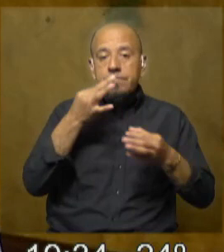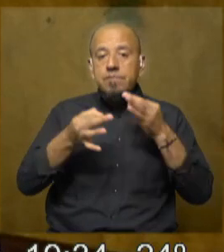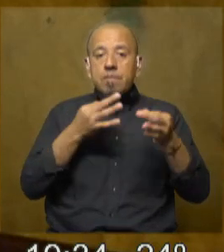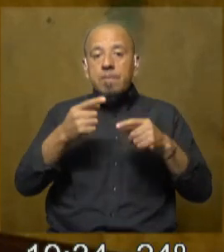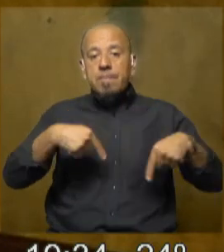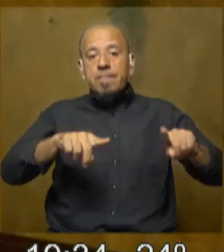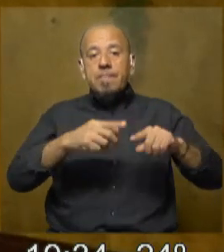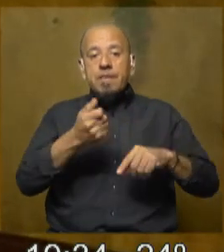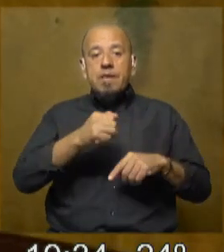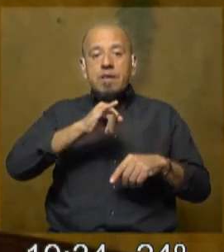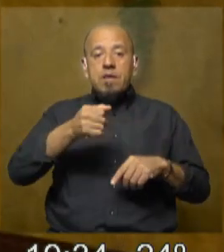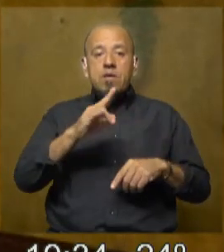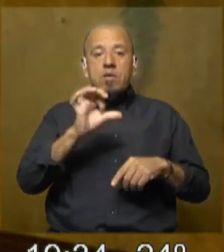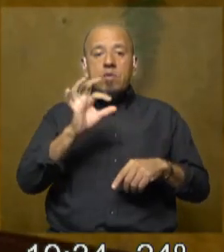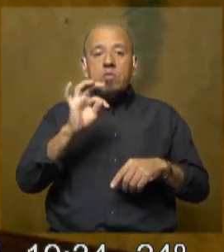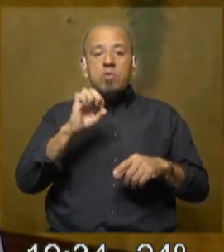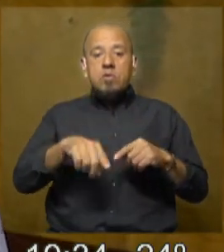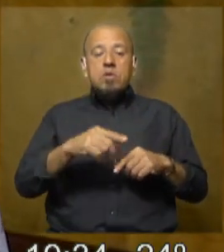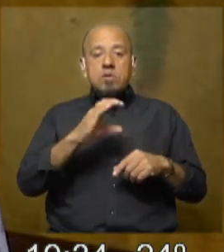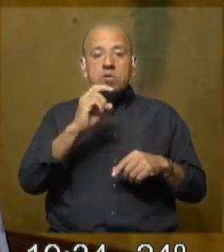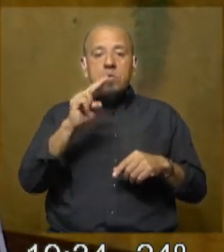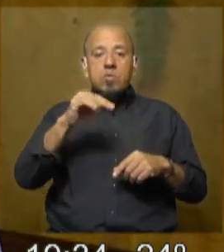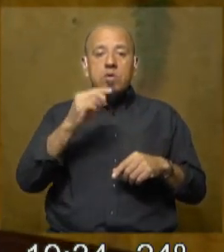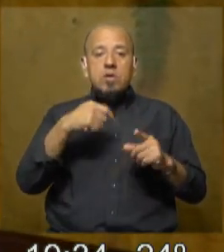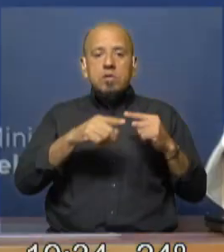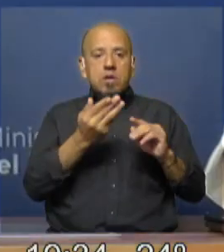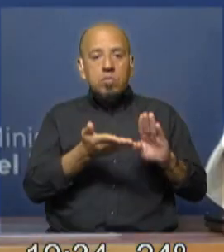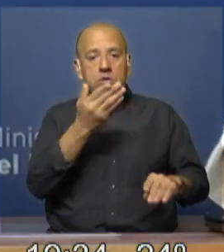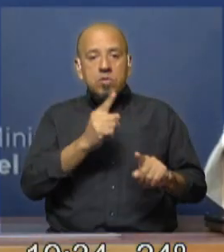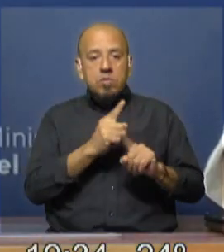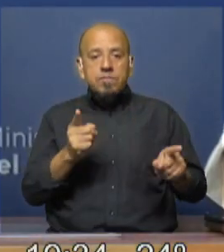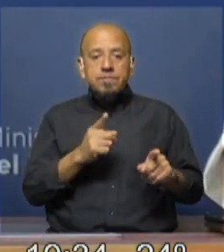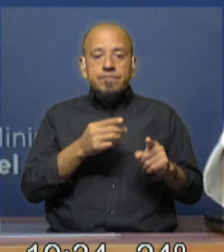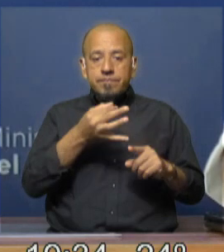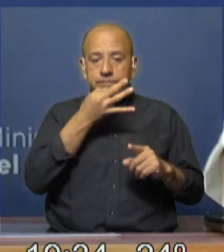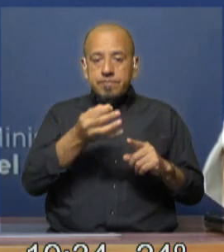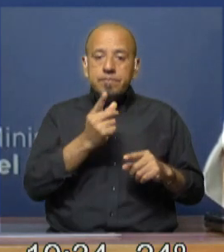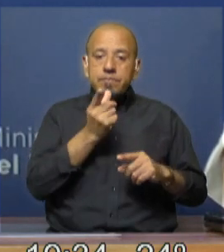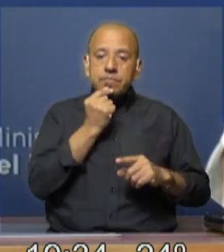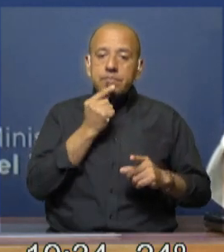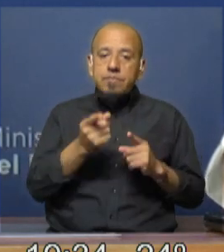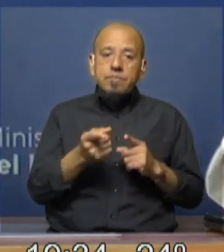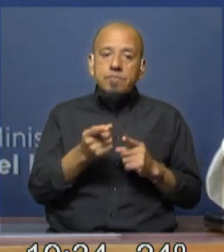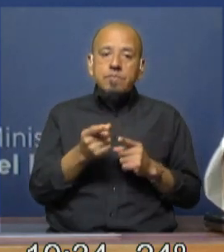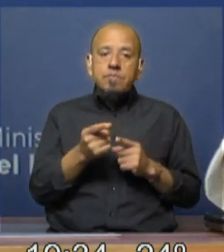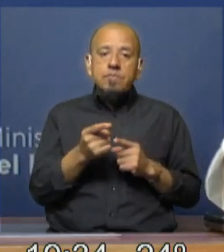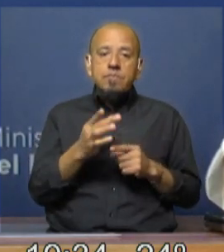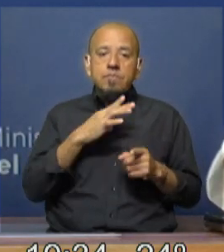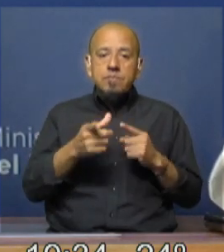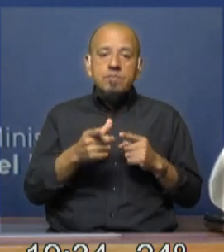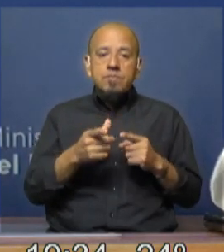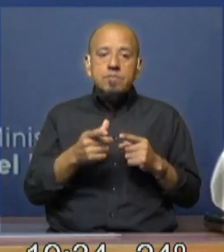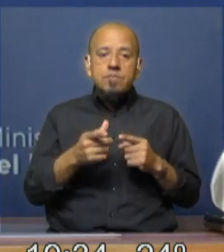ajuste de cuenta y resulta que los ajustes de cuenta no aumentaron si se dice que la policía está teniendo gran